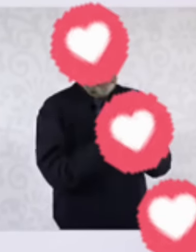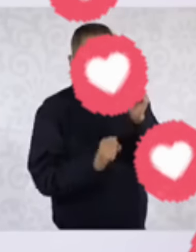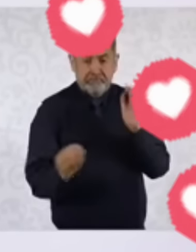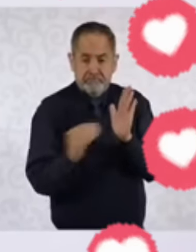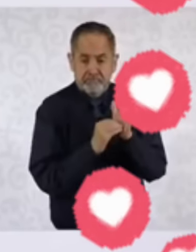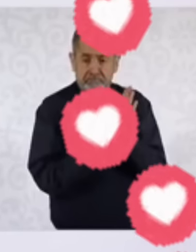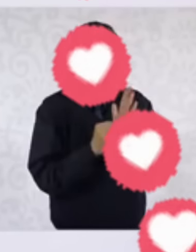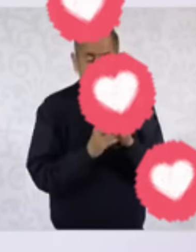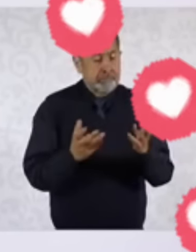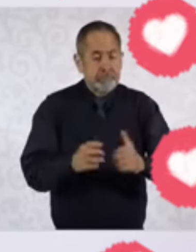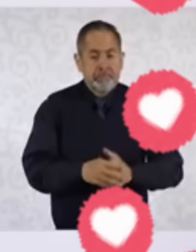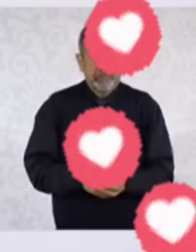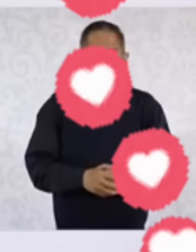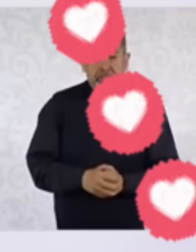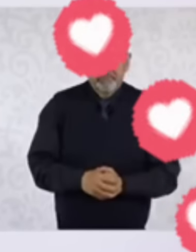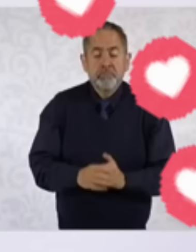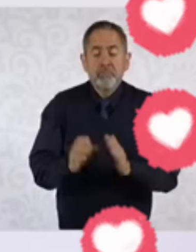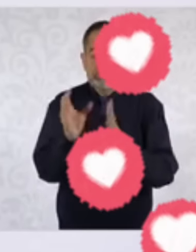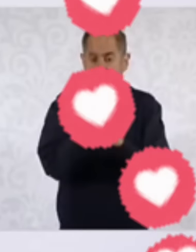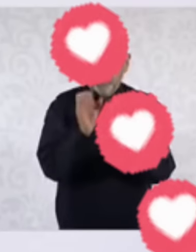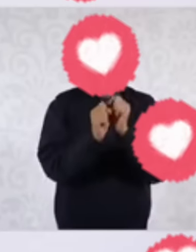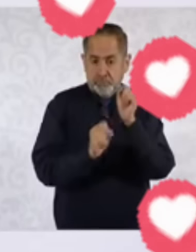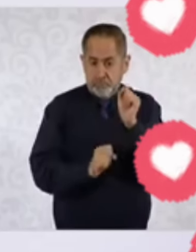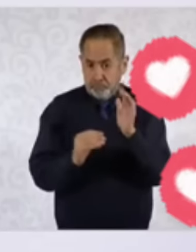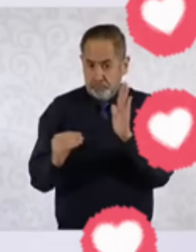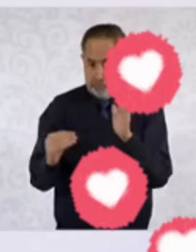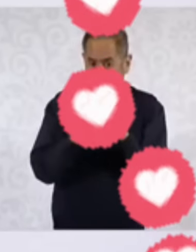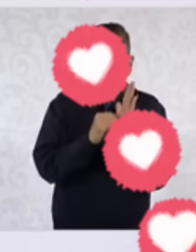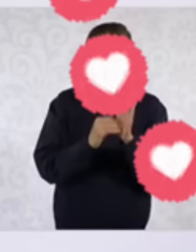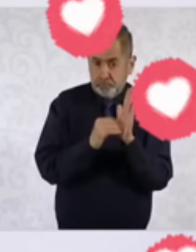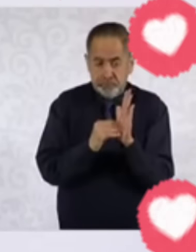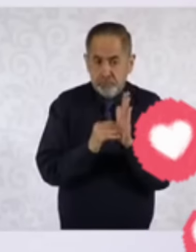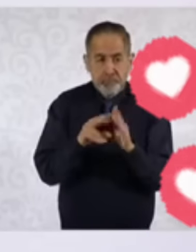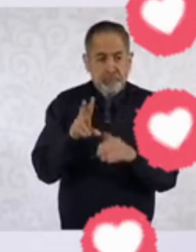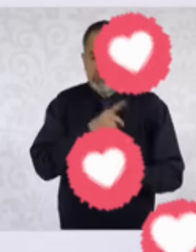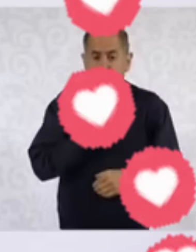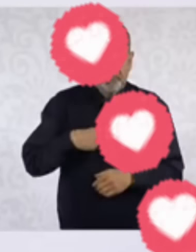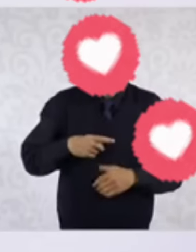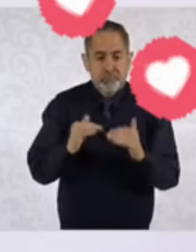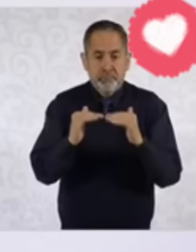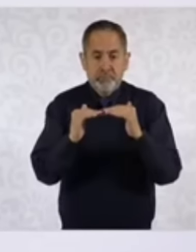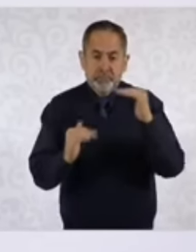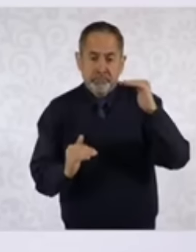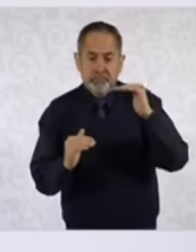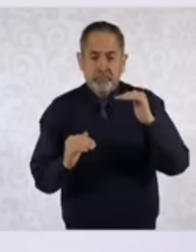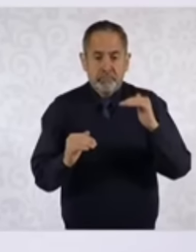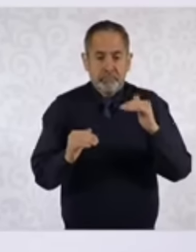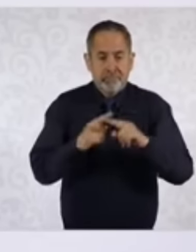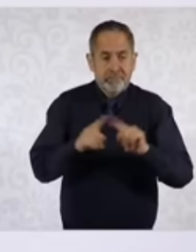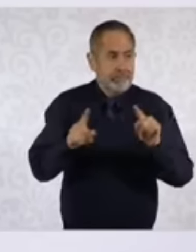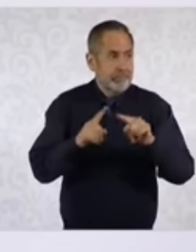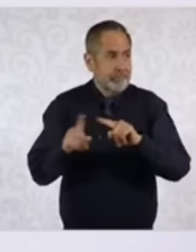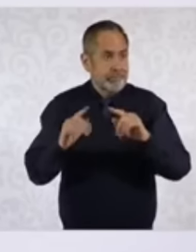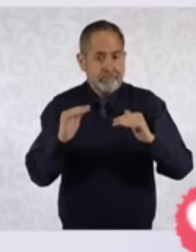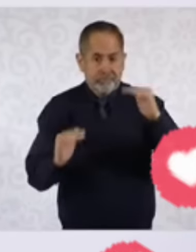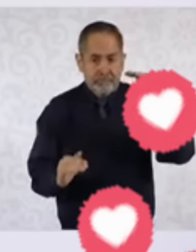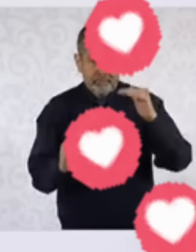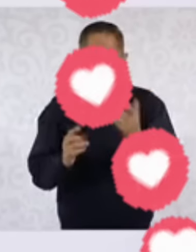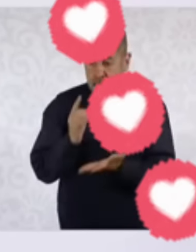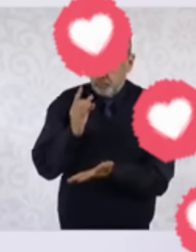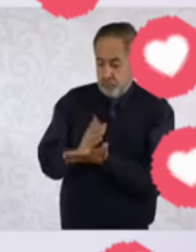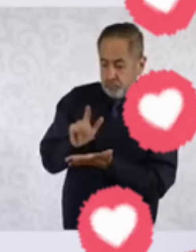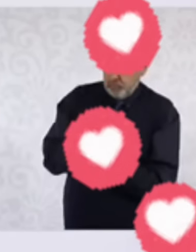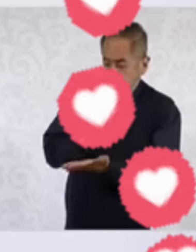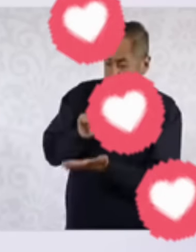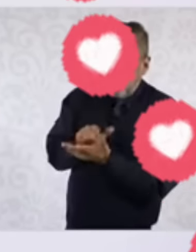En la Constitución va a quedar establecido que no debe haber brecha salarial, no solamente en la Ley Federal